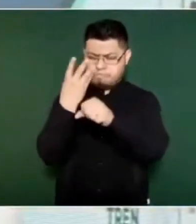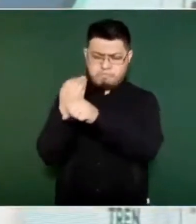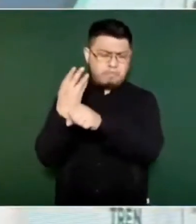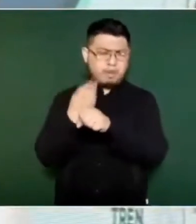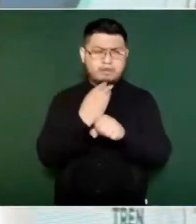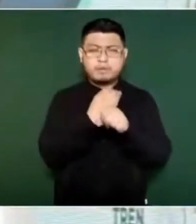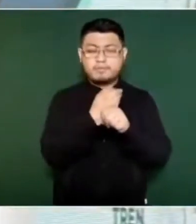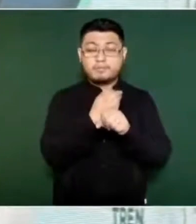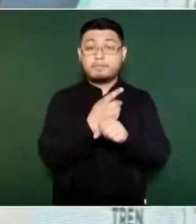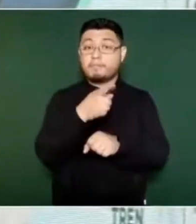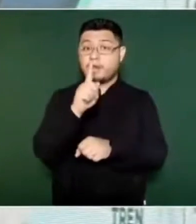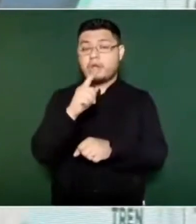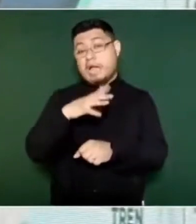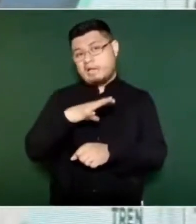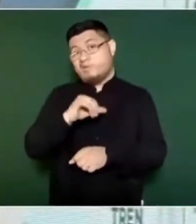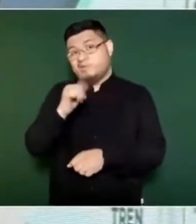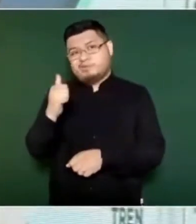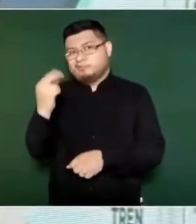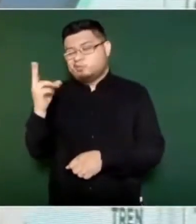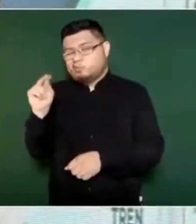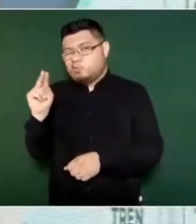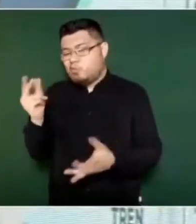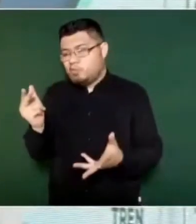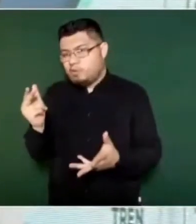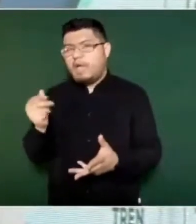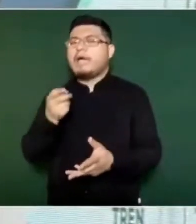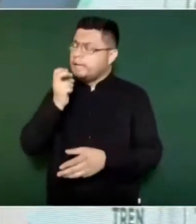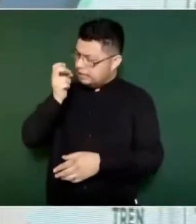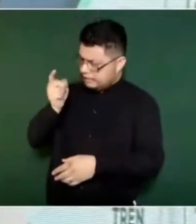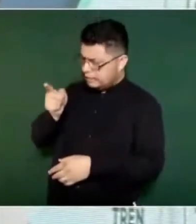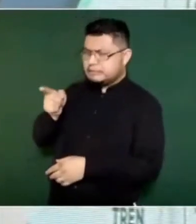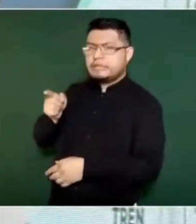Pero hay otras que no. Y esas son las que vamos a mejorar.